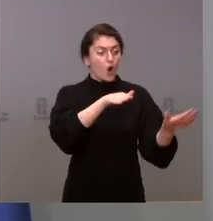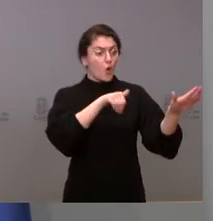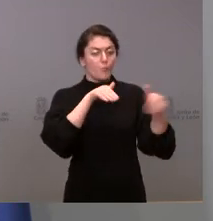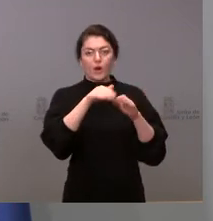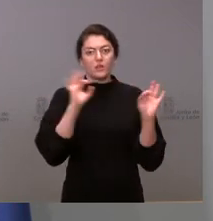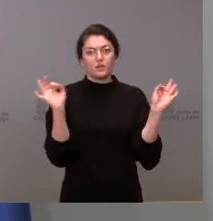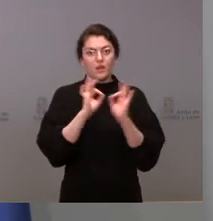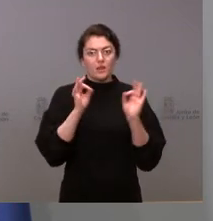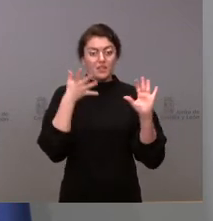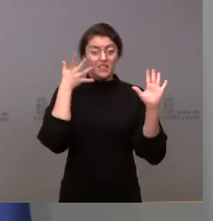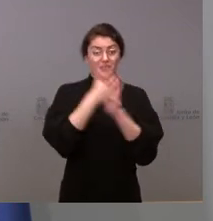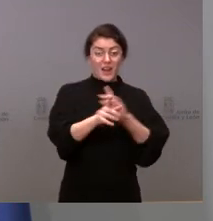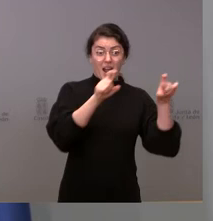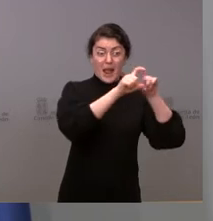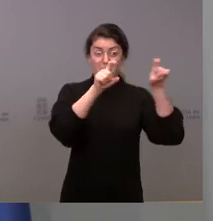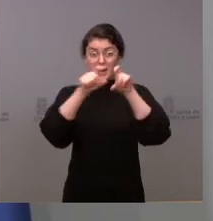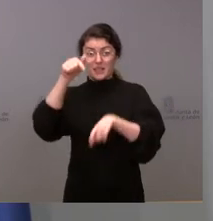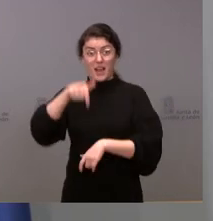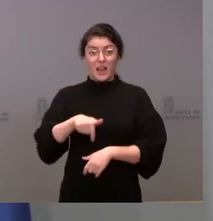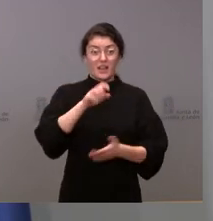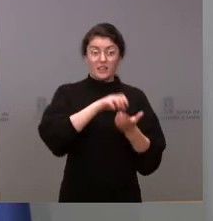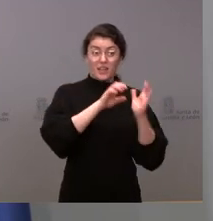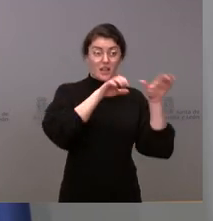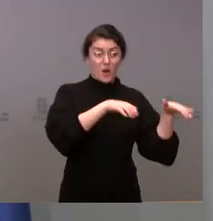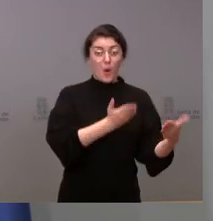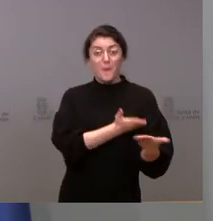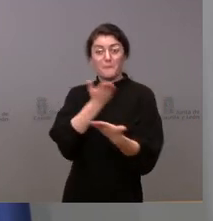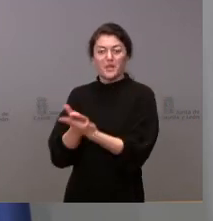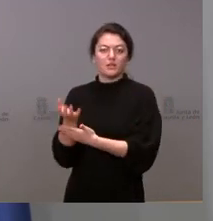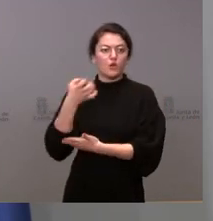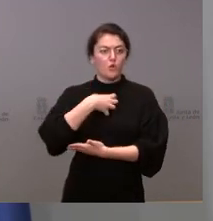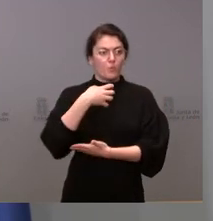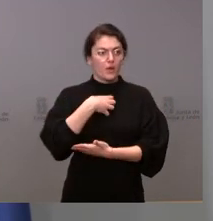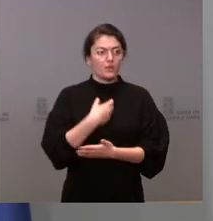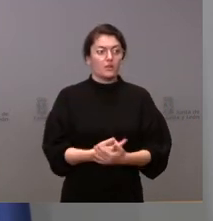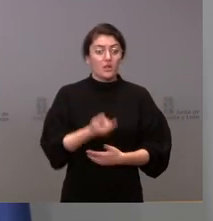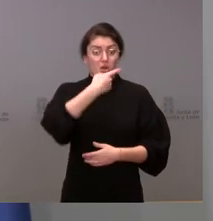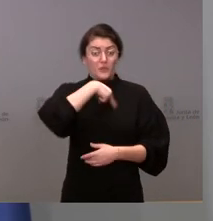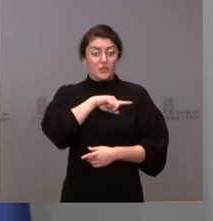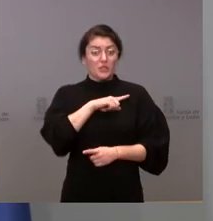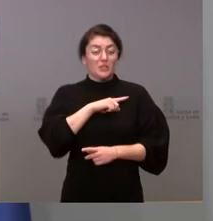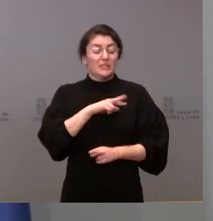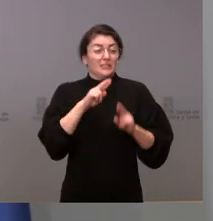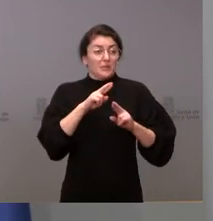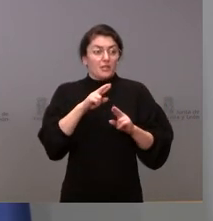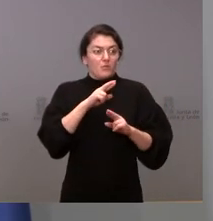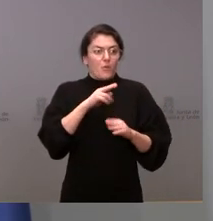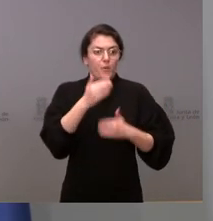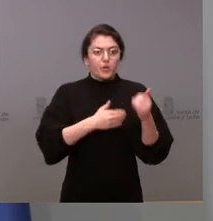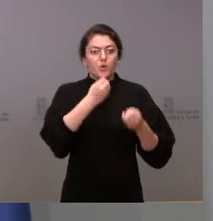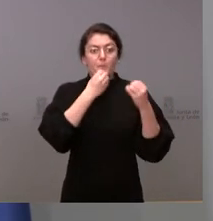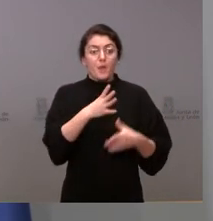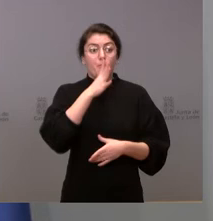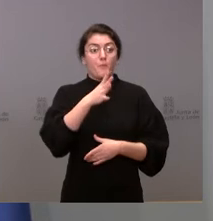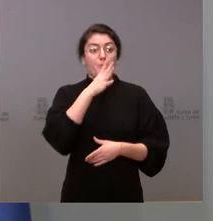las distintas empresas de nuestra comunidad autónoma esperamos mucho de este proceso porque Castilla y León tiene una economía muy diversificada sus empresas